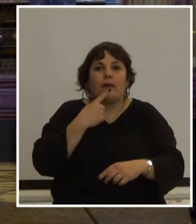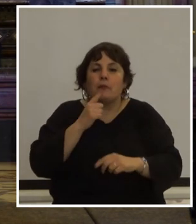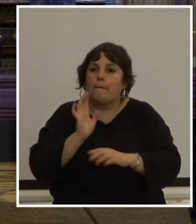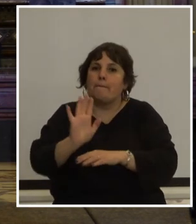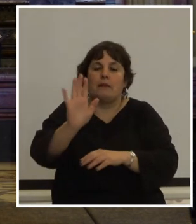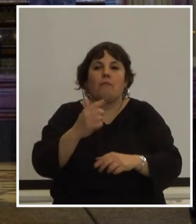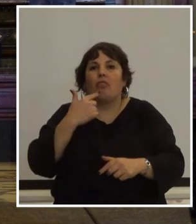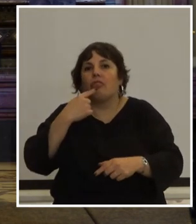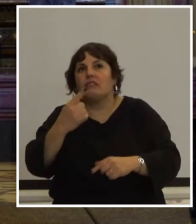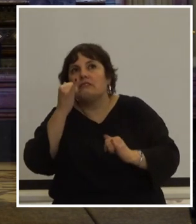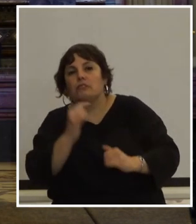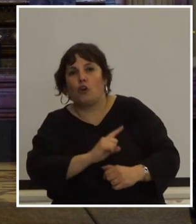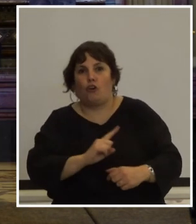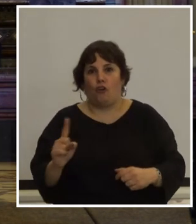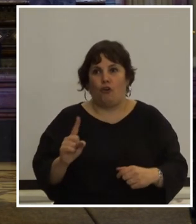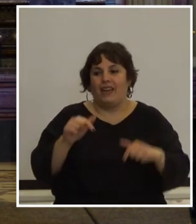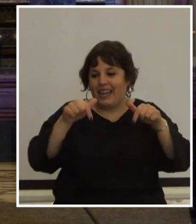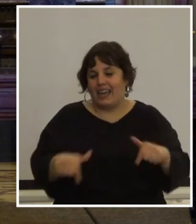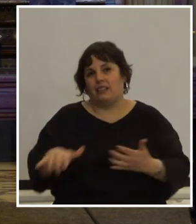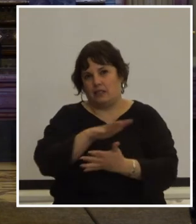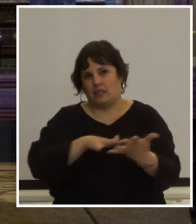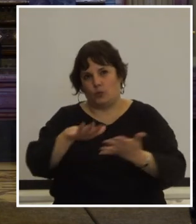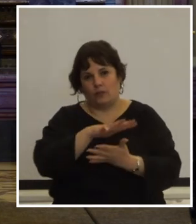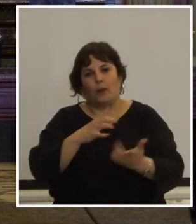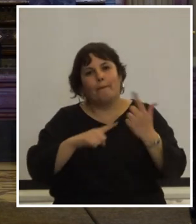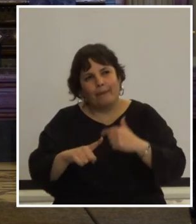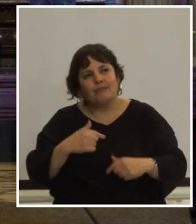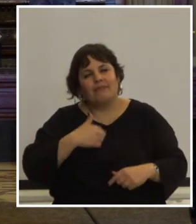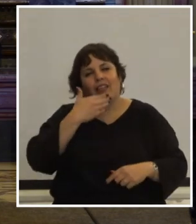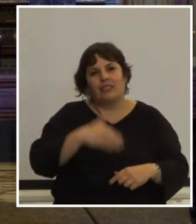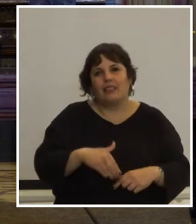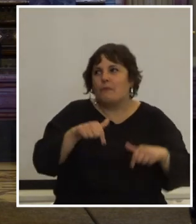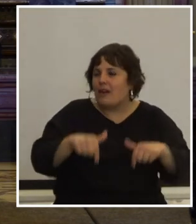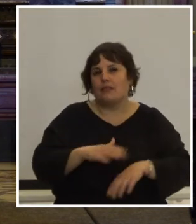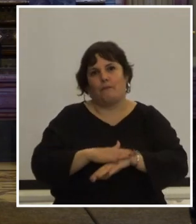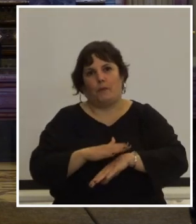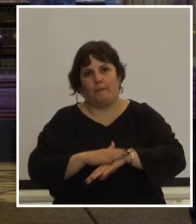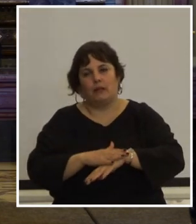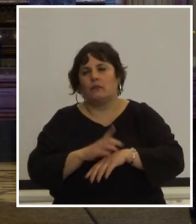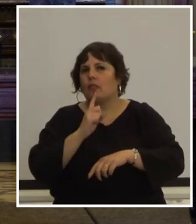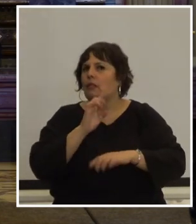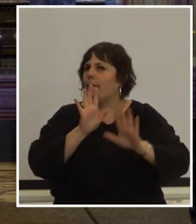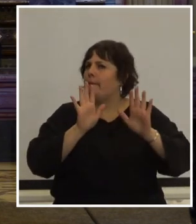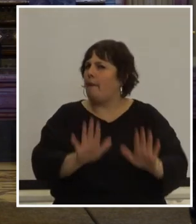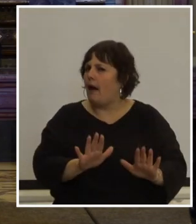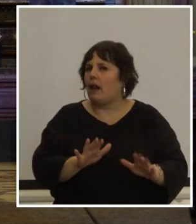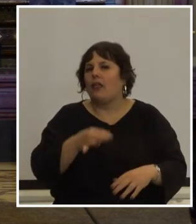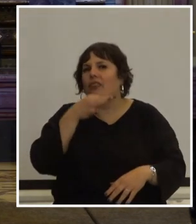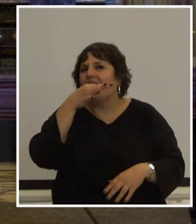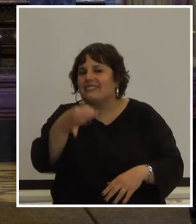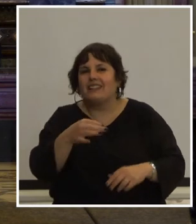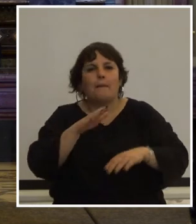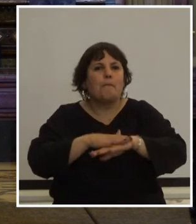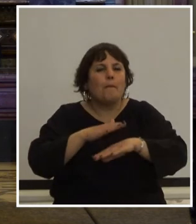los que dirán sí o no a esta situación pero sí entendemos que es el momento de parar y decir es